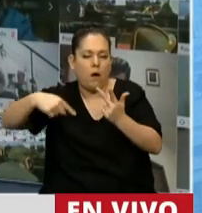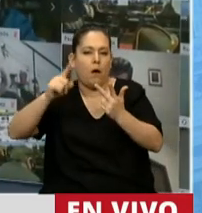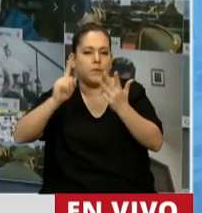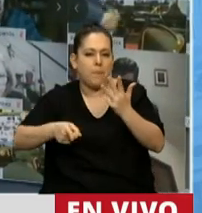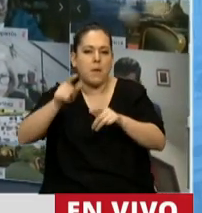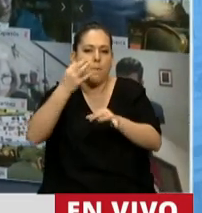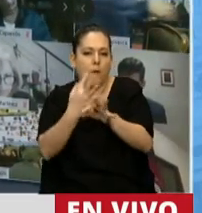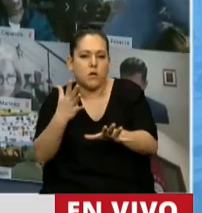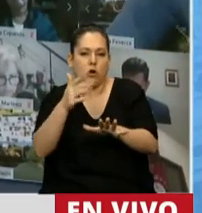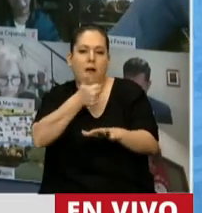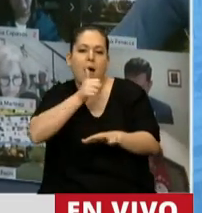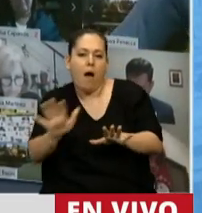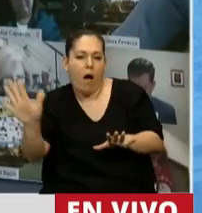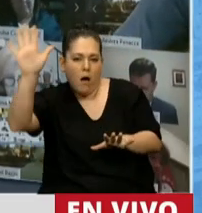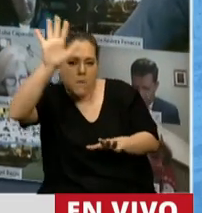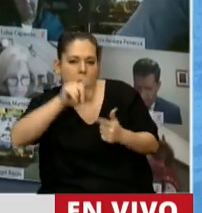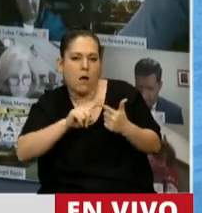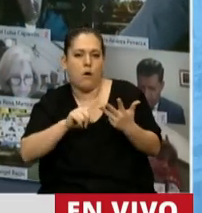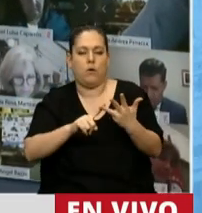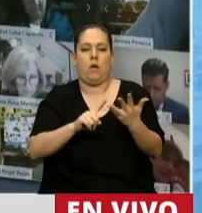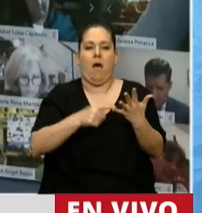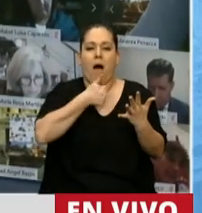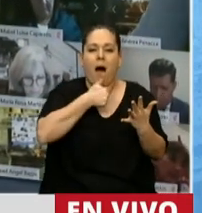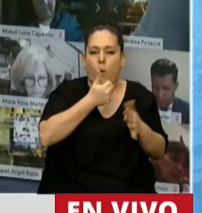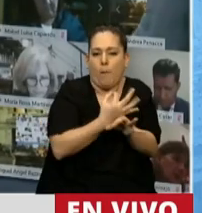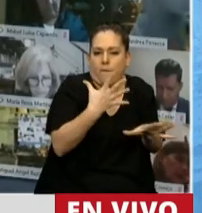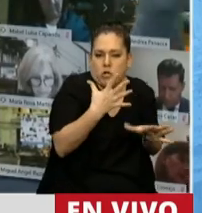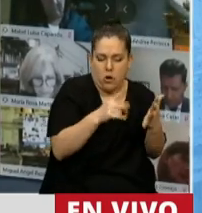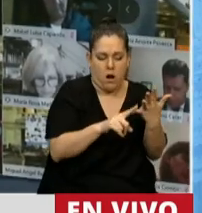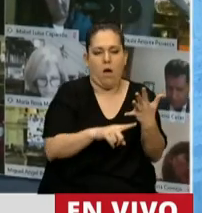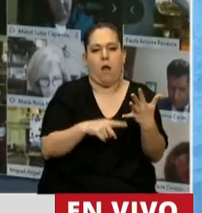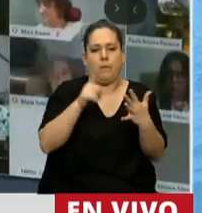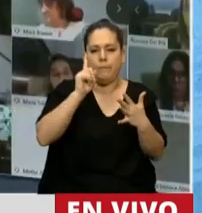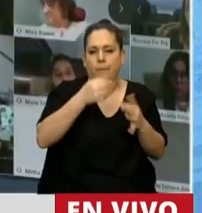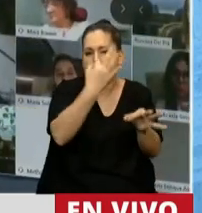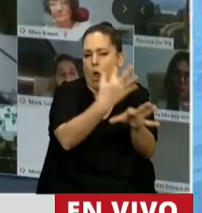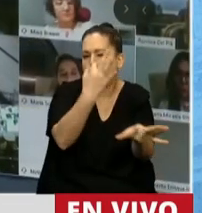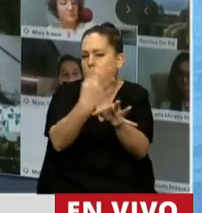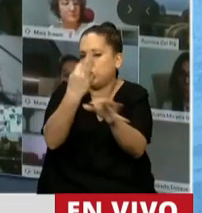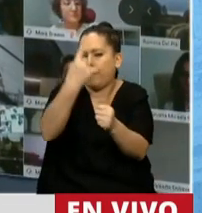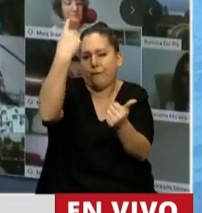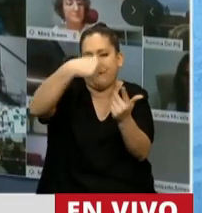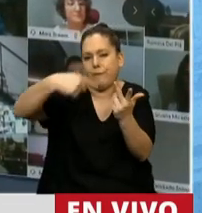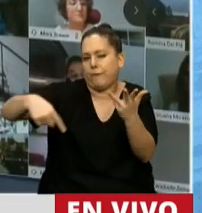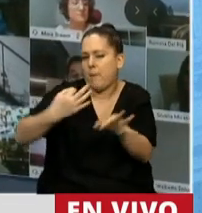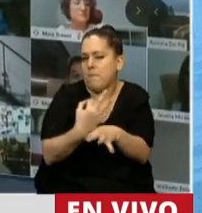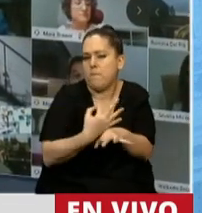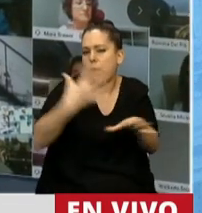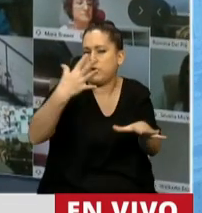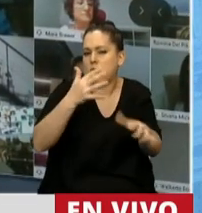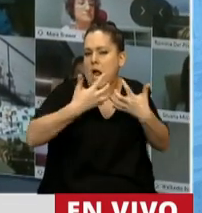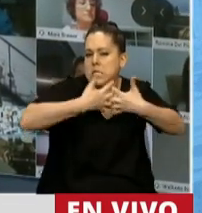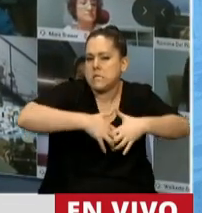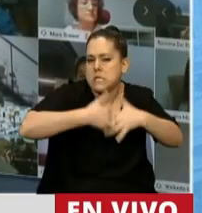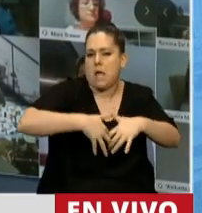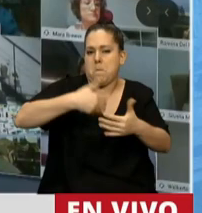oceanógrafos, a los hidrógrafos, a los diodestas, a los expertos en sistemas y en